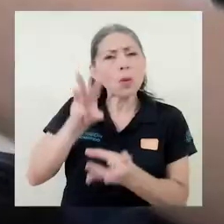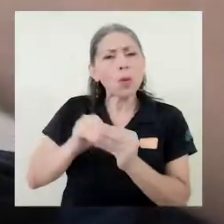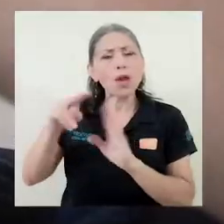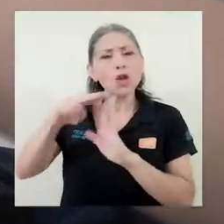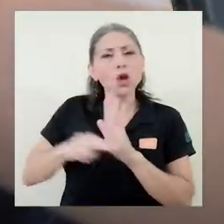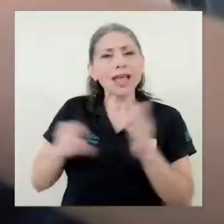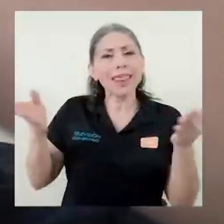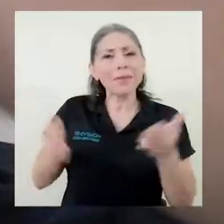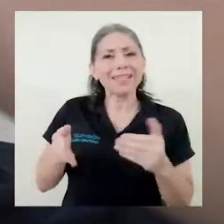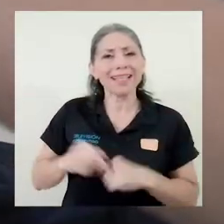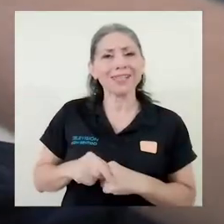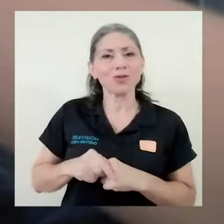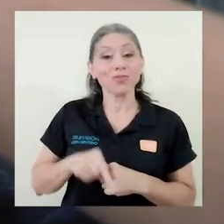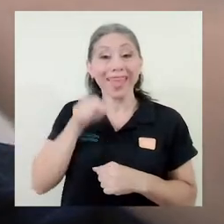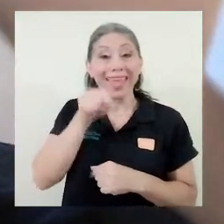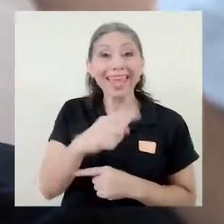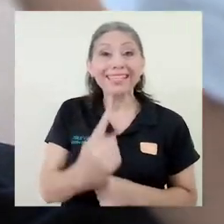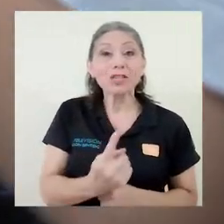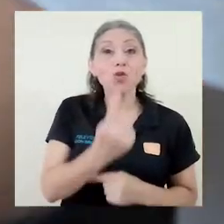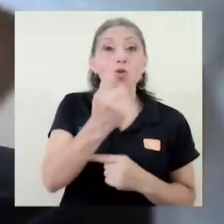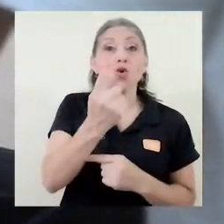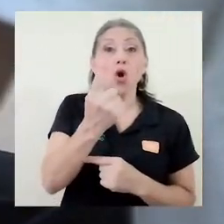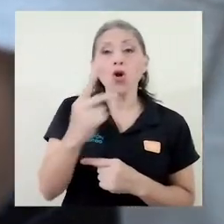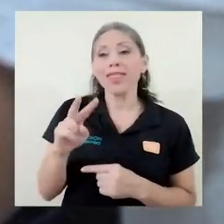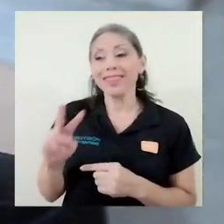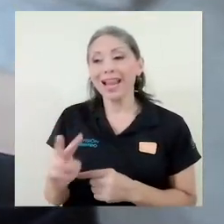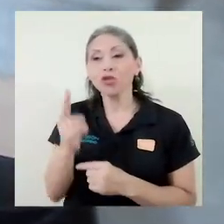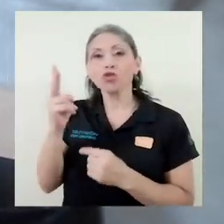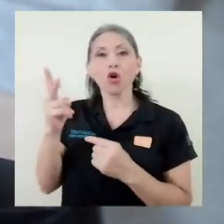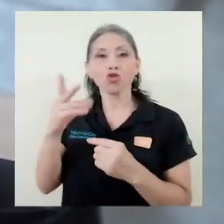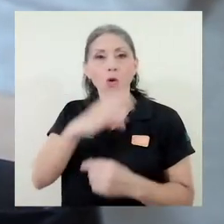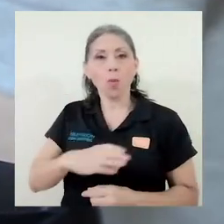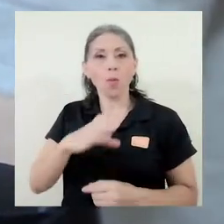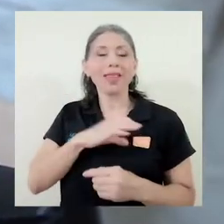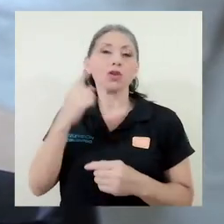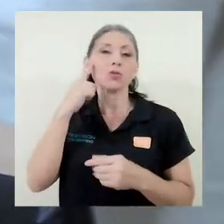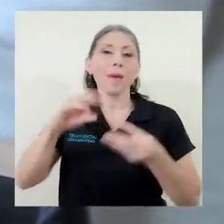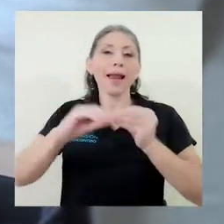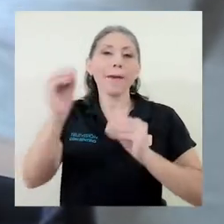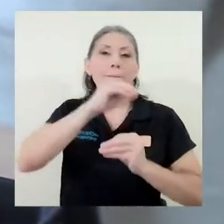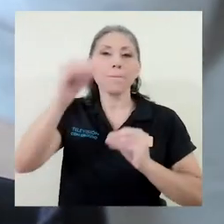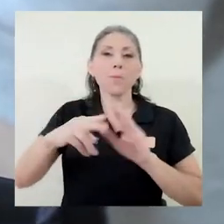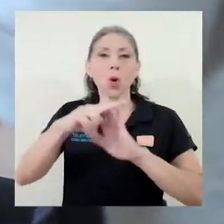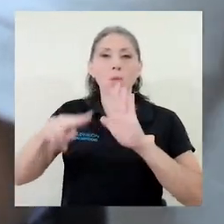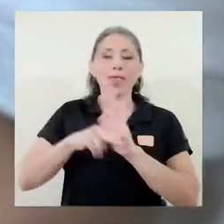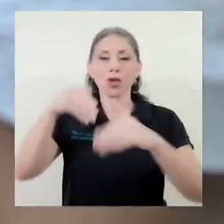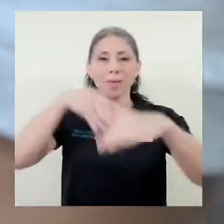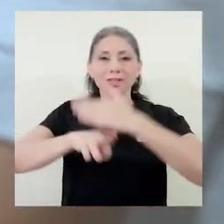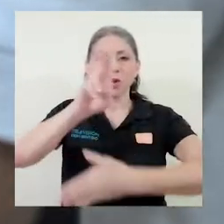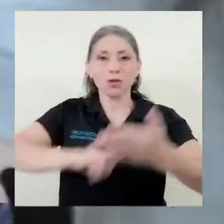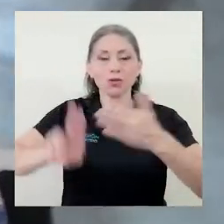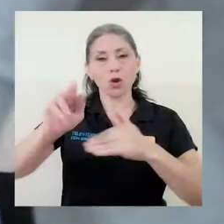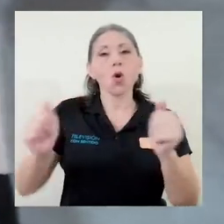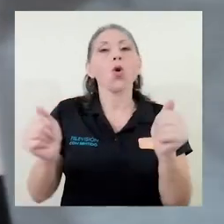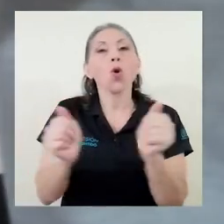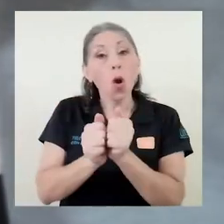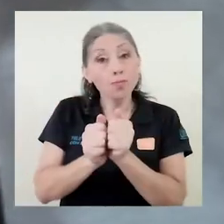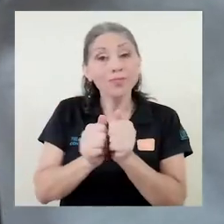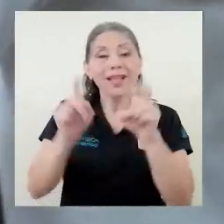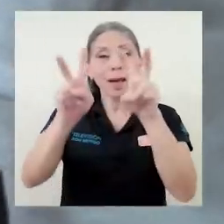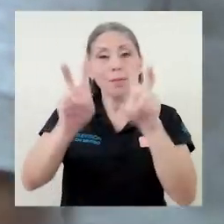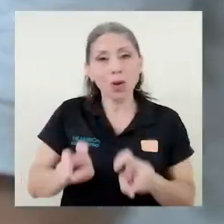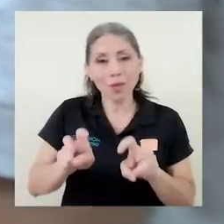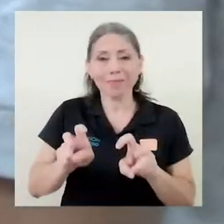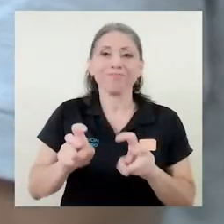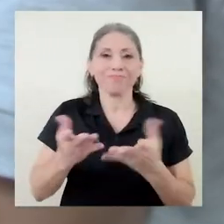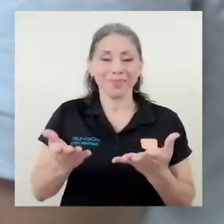que es uno de los dos componentes del promedio de admisión a la universidad, junto con la prueba de aptitud